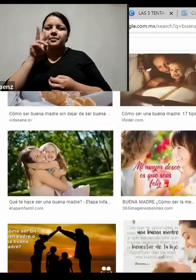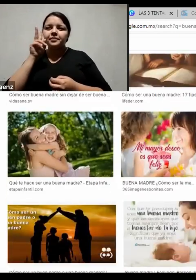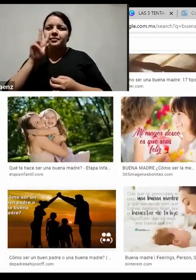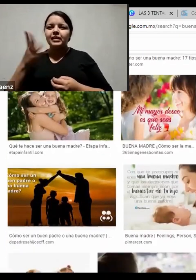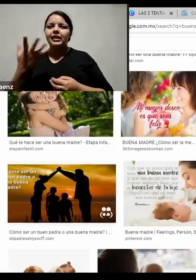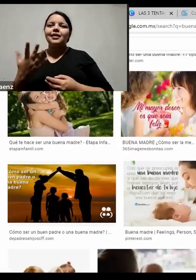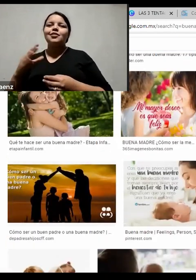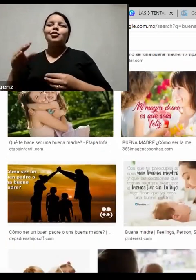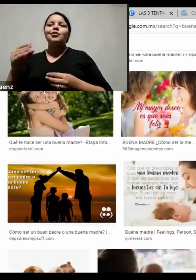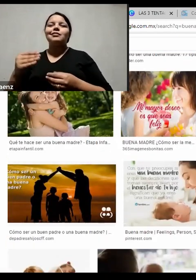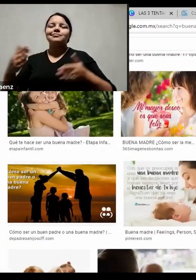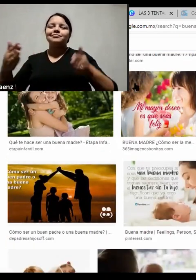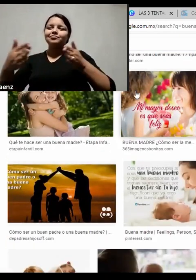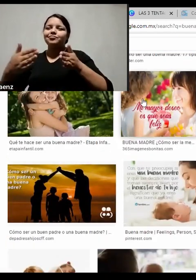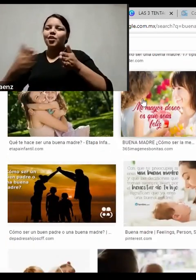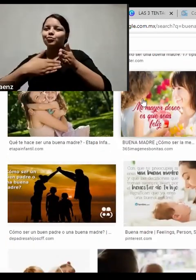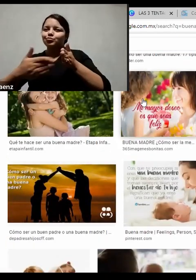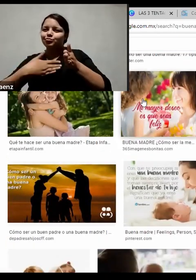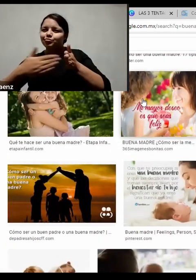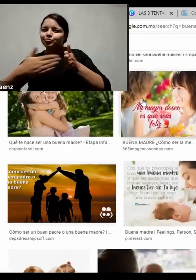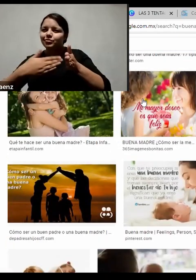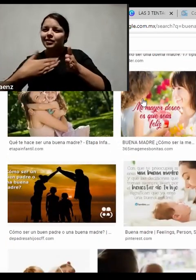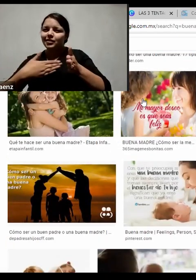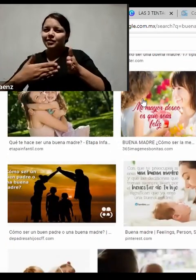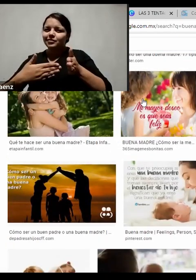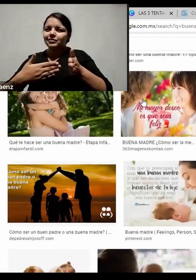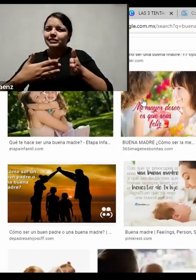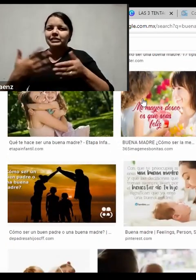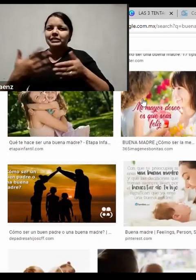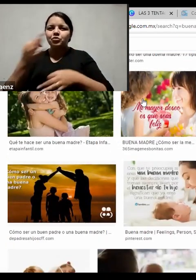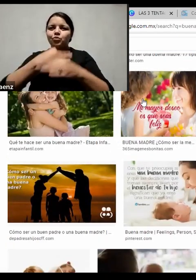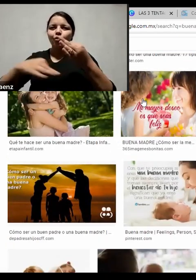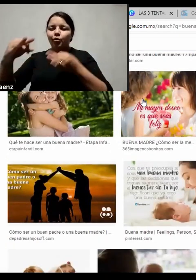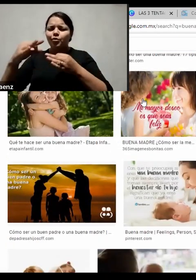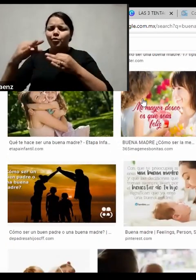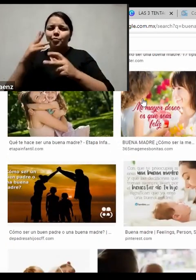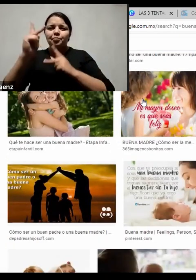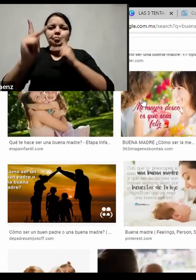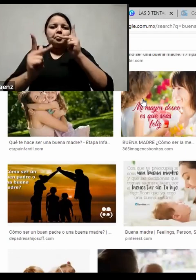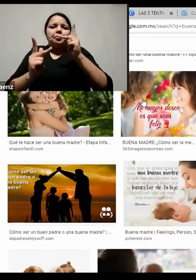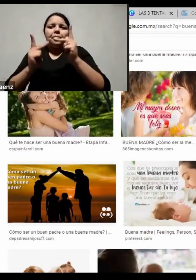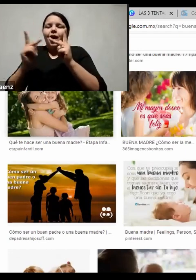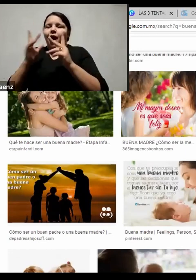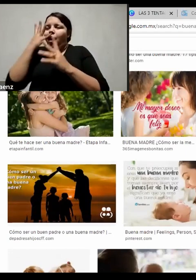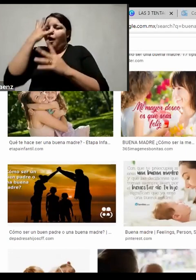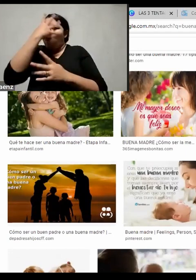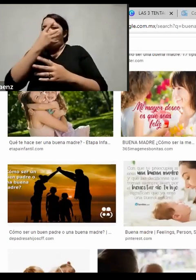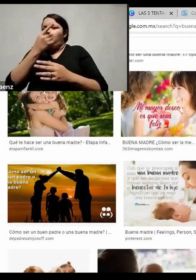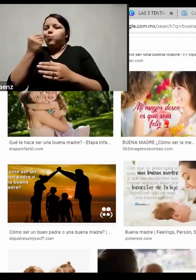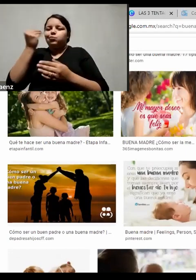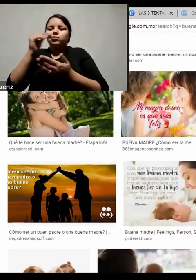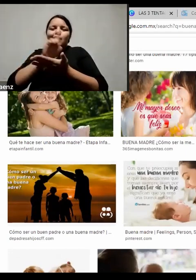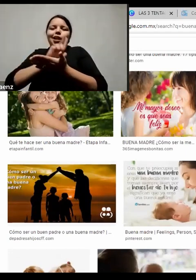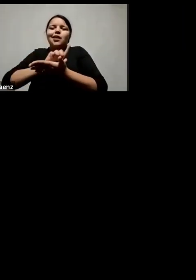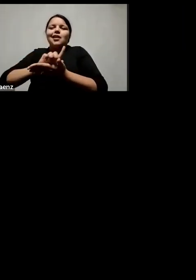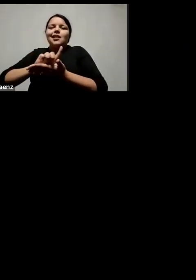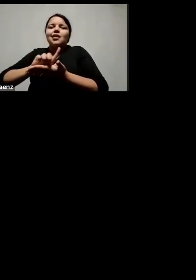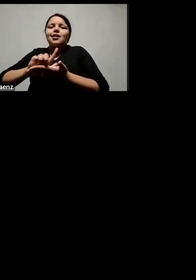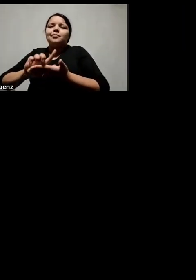cocina. Tenemos como imágenes de todo perfecto, de todo muy bonito, de todo controlado, ¿no?